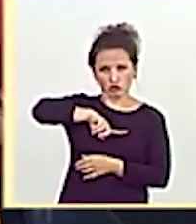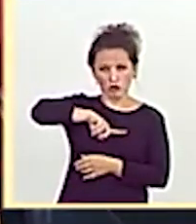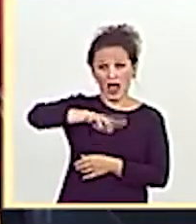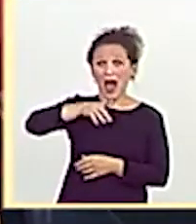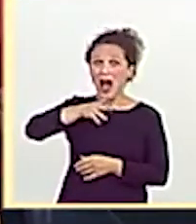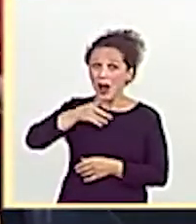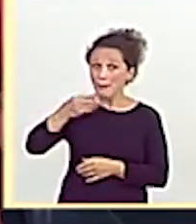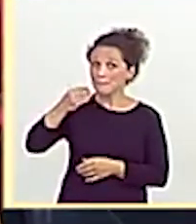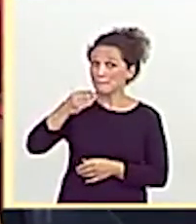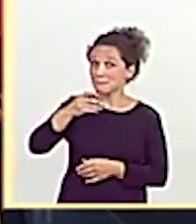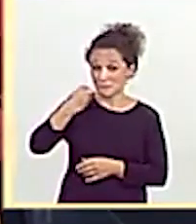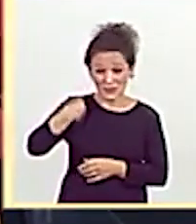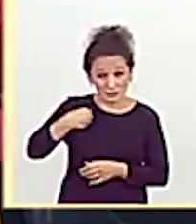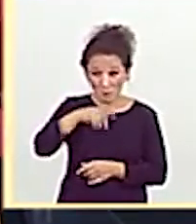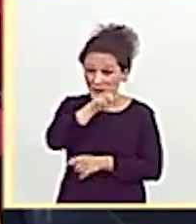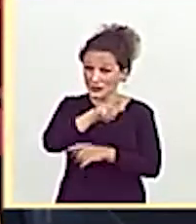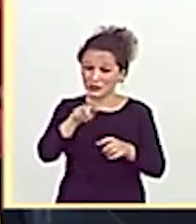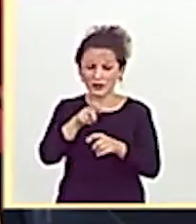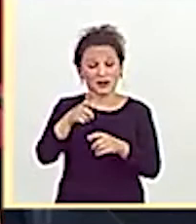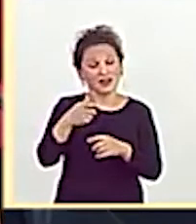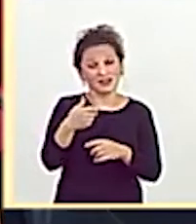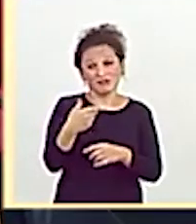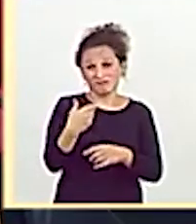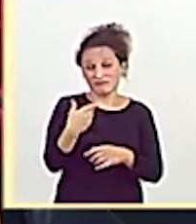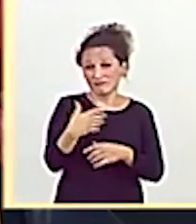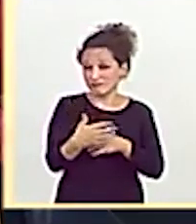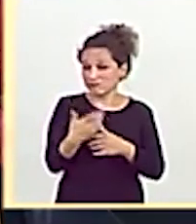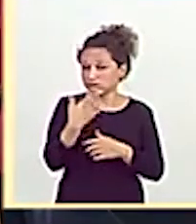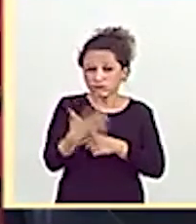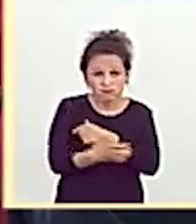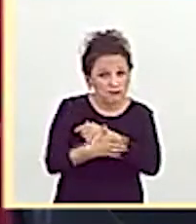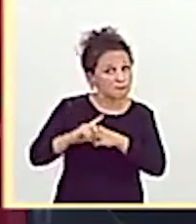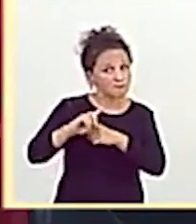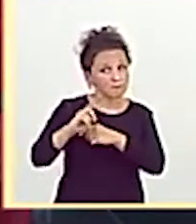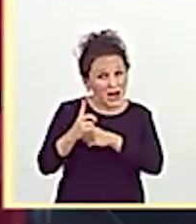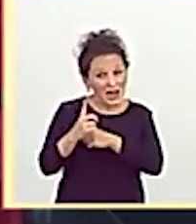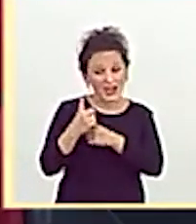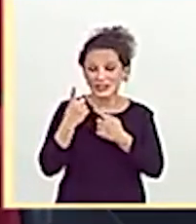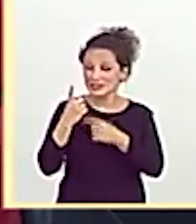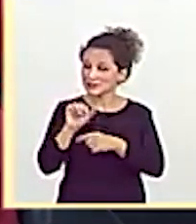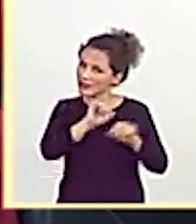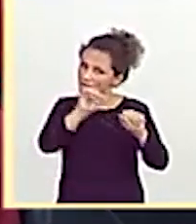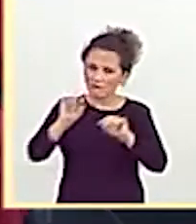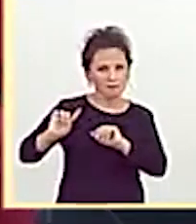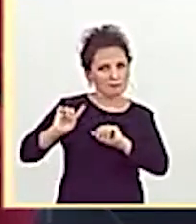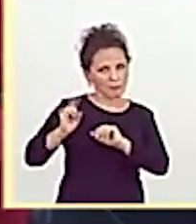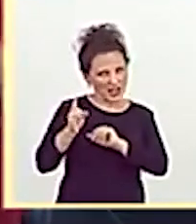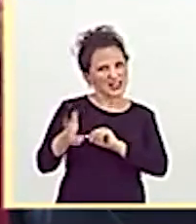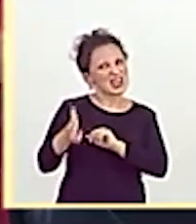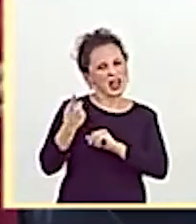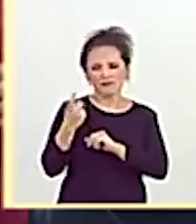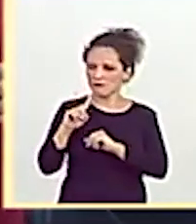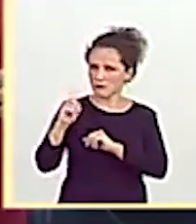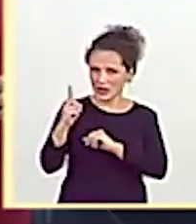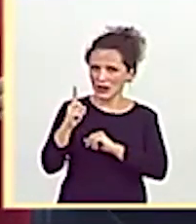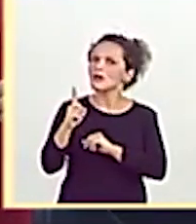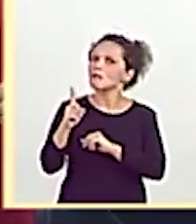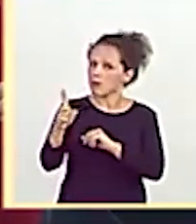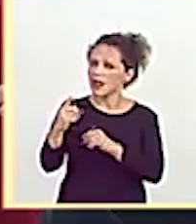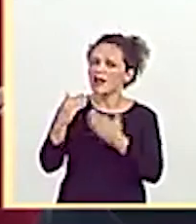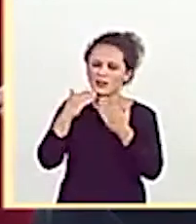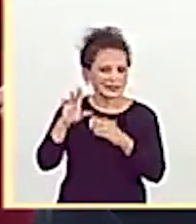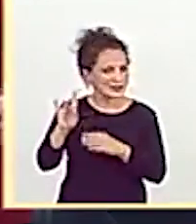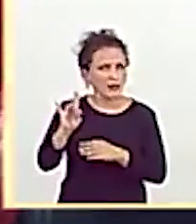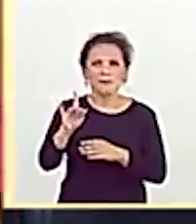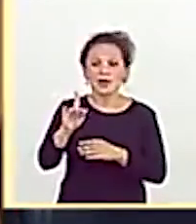los que menos tienen más derechos necesitamos Por tanto, de verdad, haga seguimiento, lo vamos a agradecer Pero antes de diciembre la carta estará